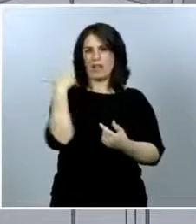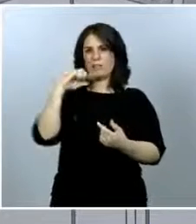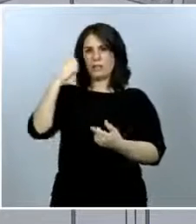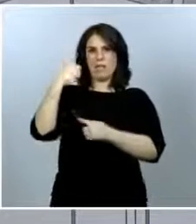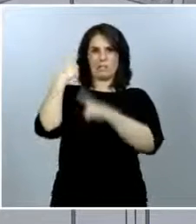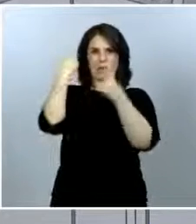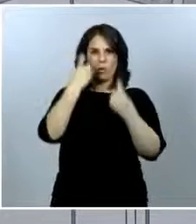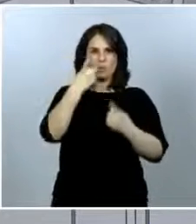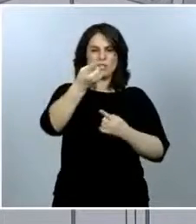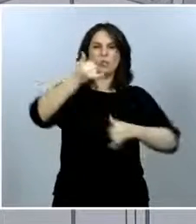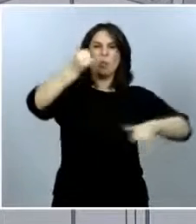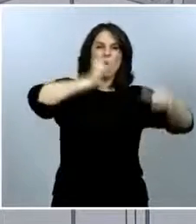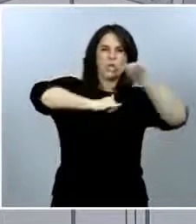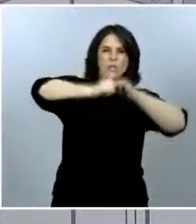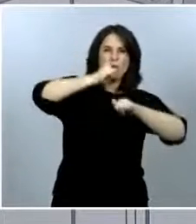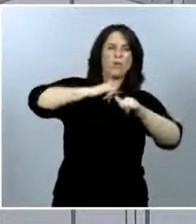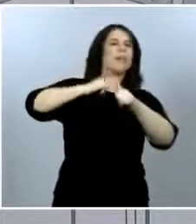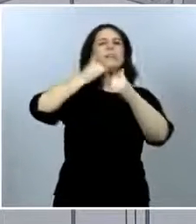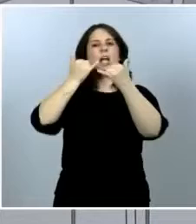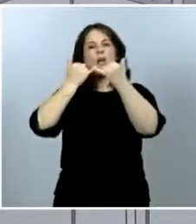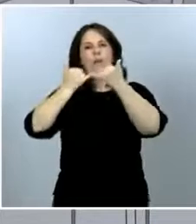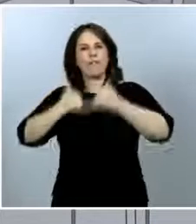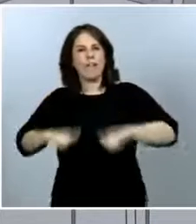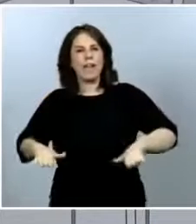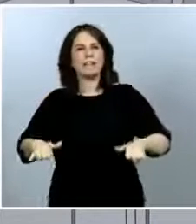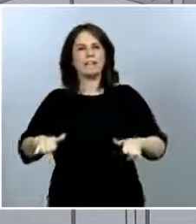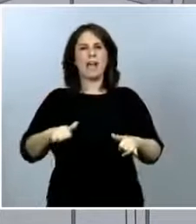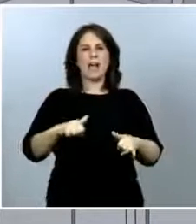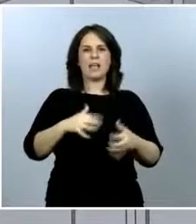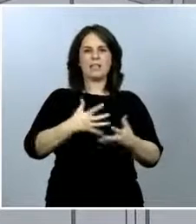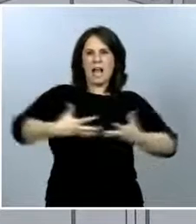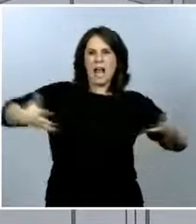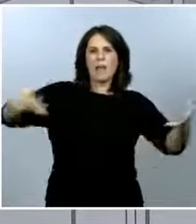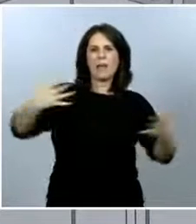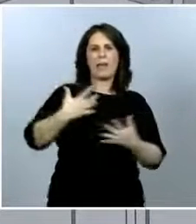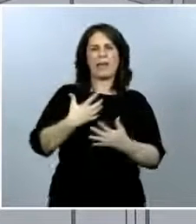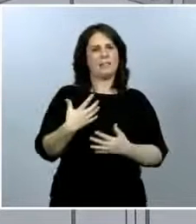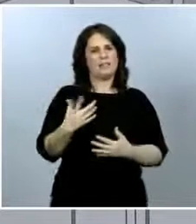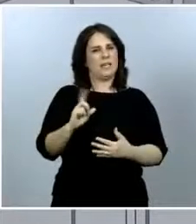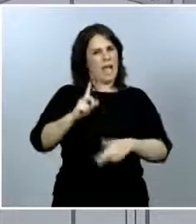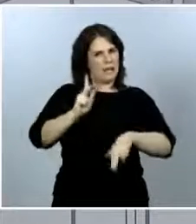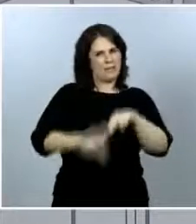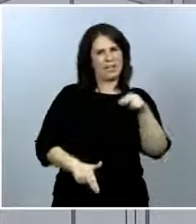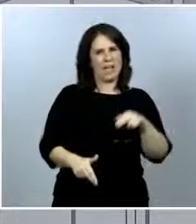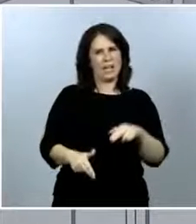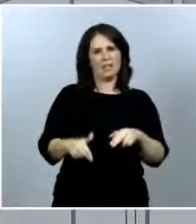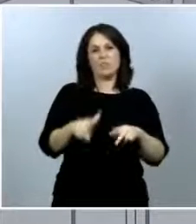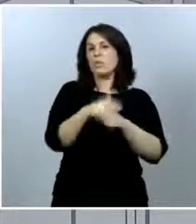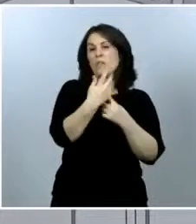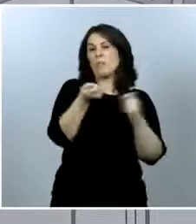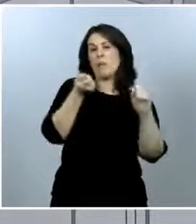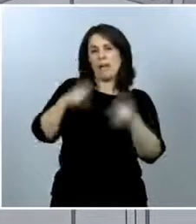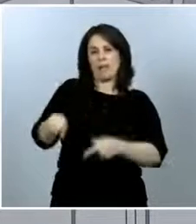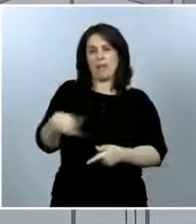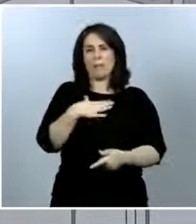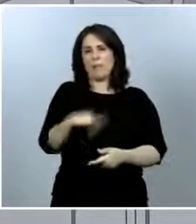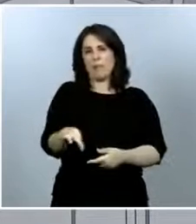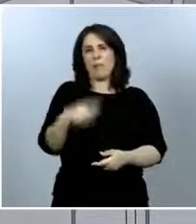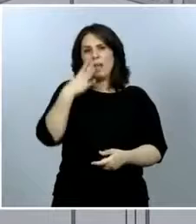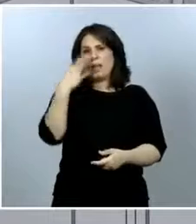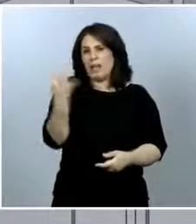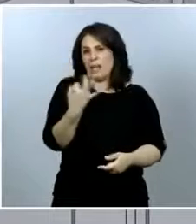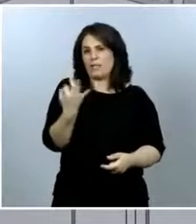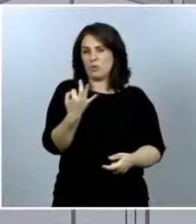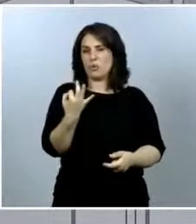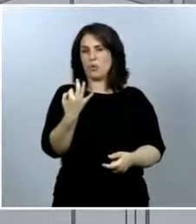botellones, esas fiestas más grandes de lo que se debe o cualquier otra situación parecida que pueda generar riesgos más